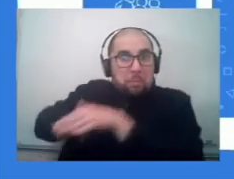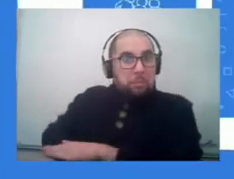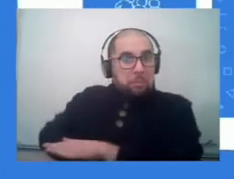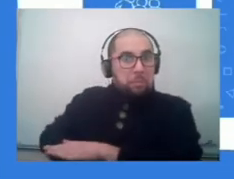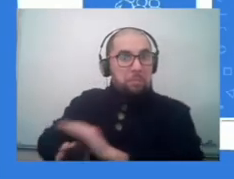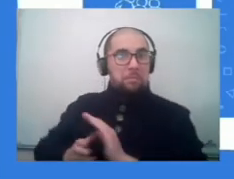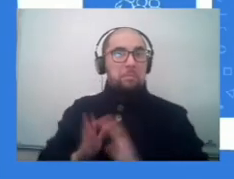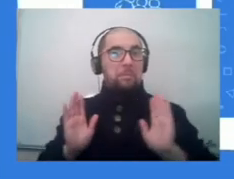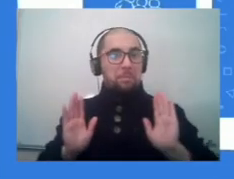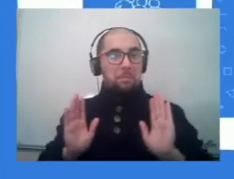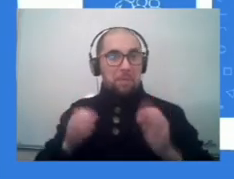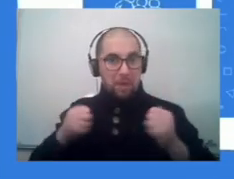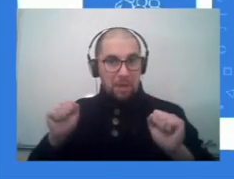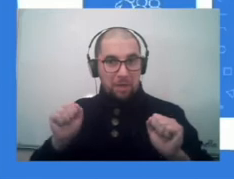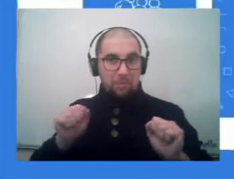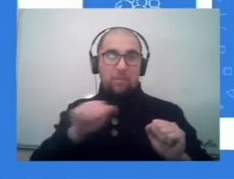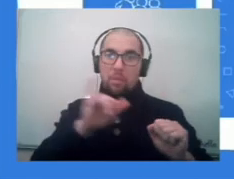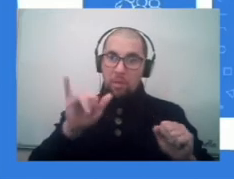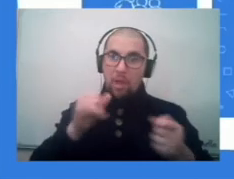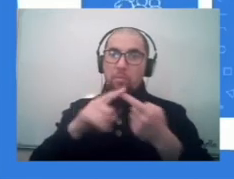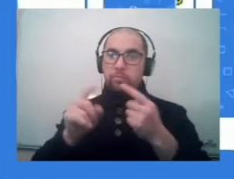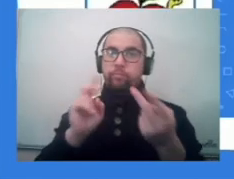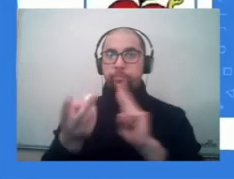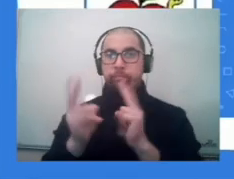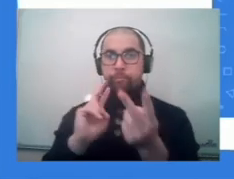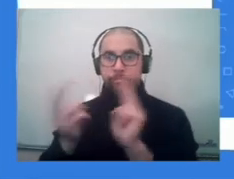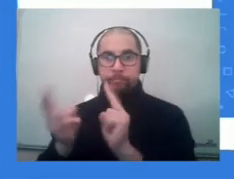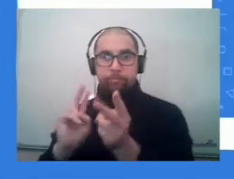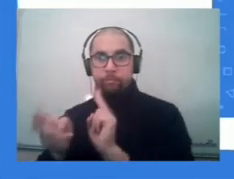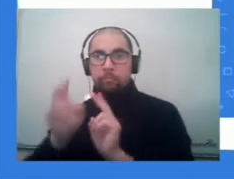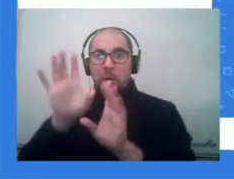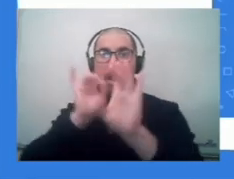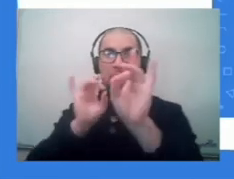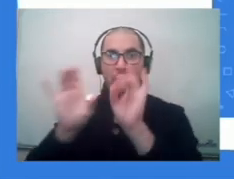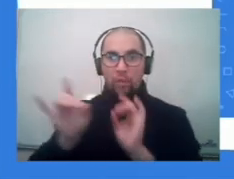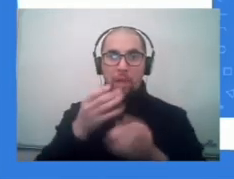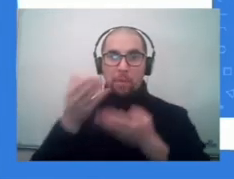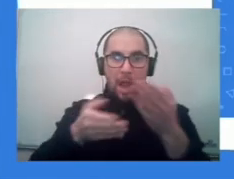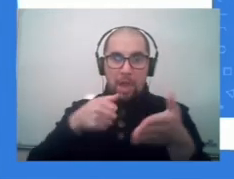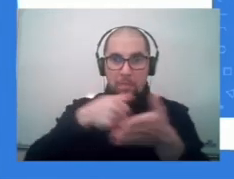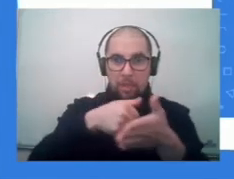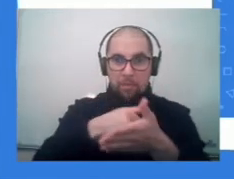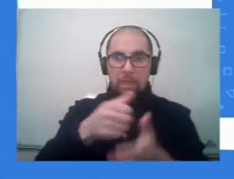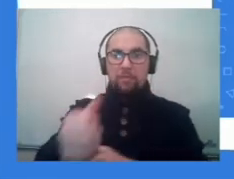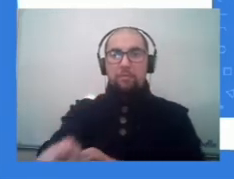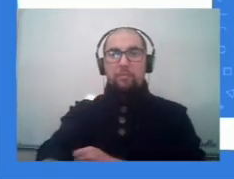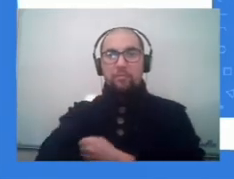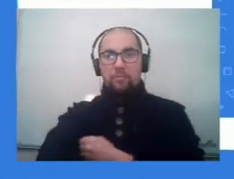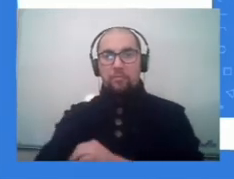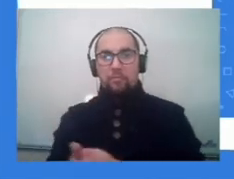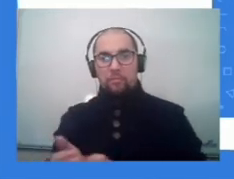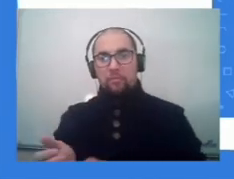esa pareja. Luego siguen jugando por turnos hasta que se acaban las cartas.